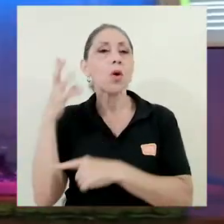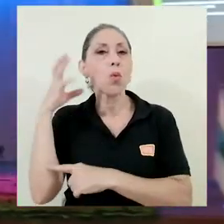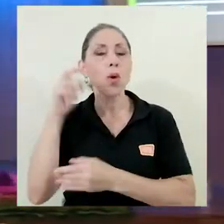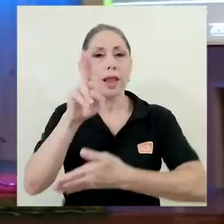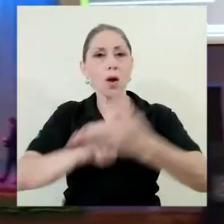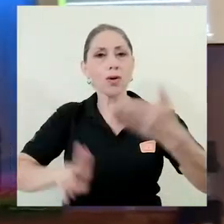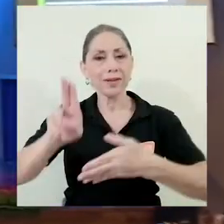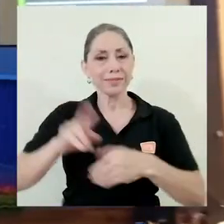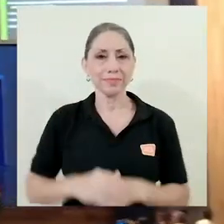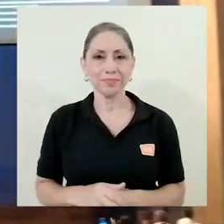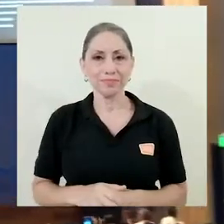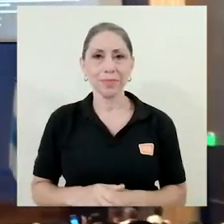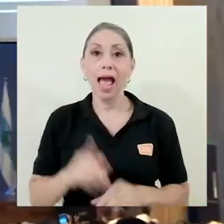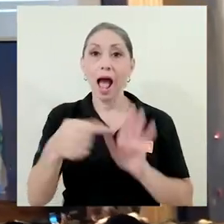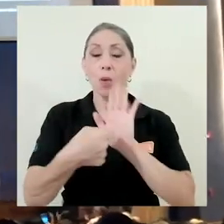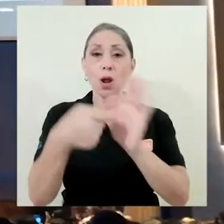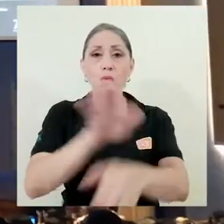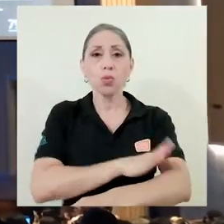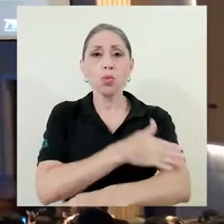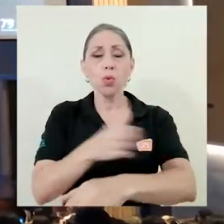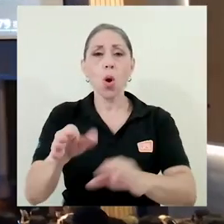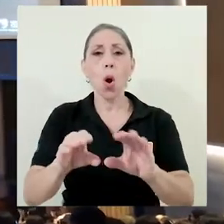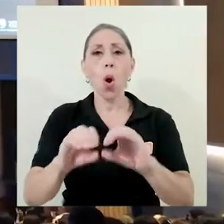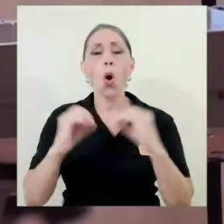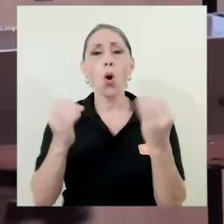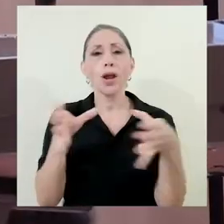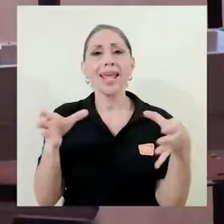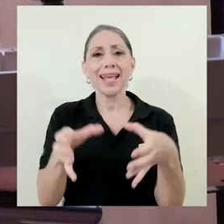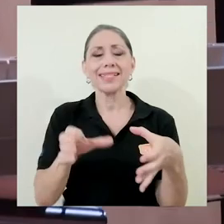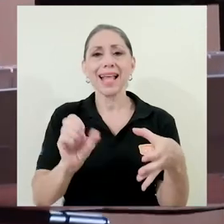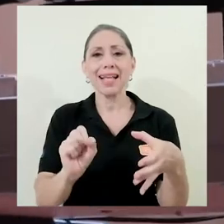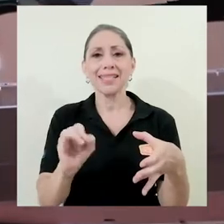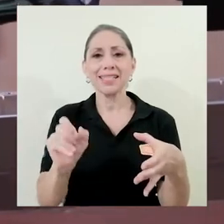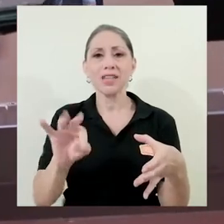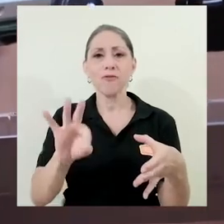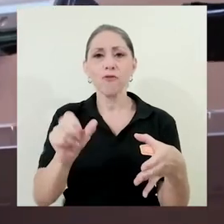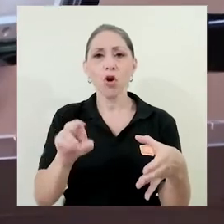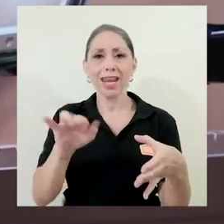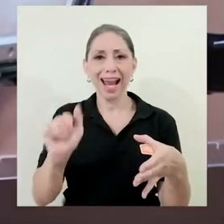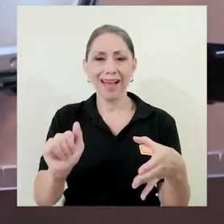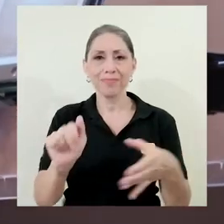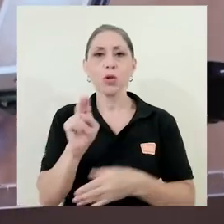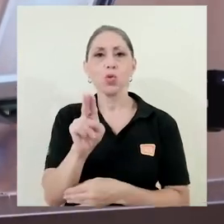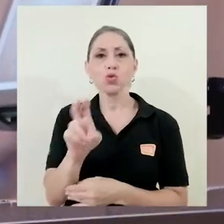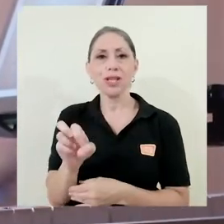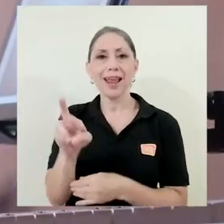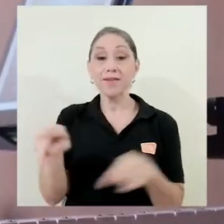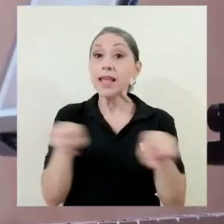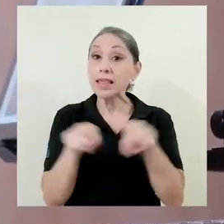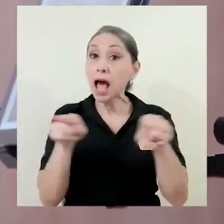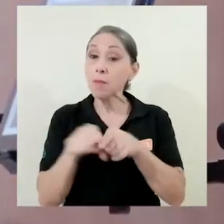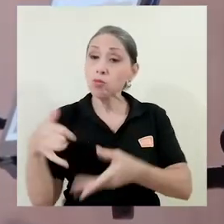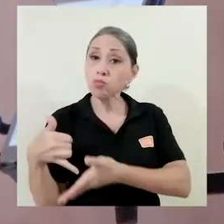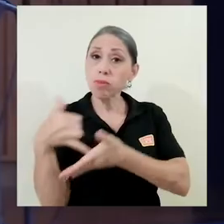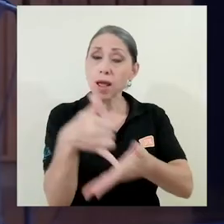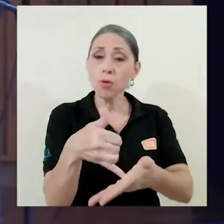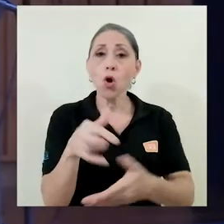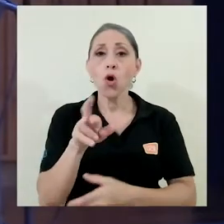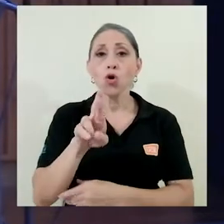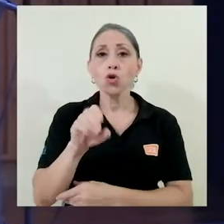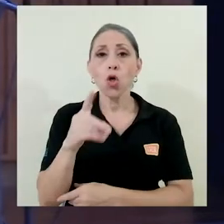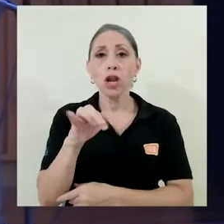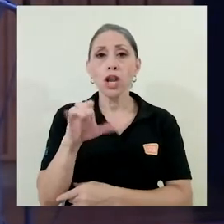la universidad. Habrá un concierto con la Orquesta Sinfónica de la UCR y además se entregará el premio